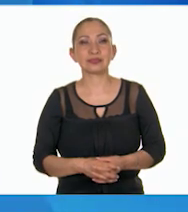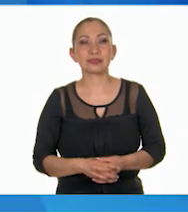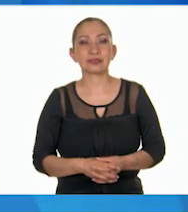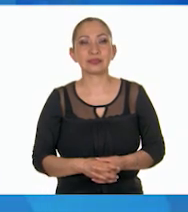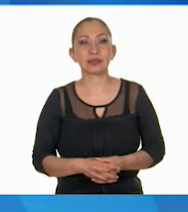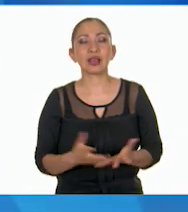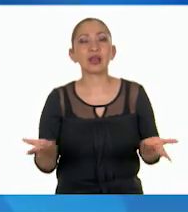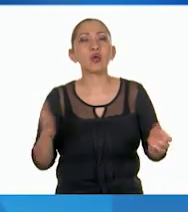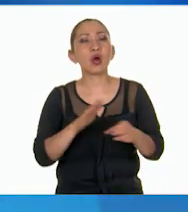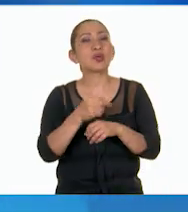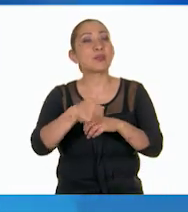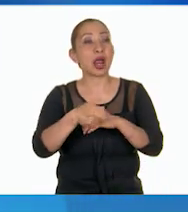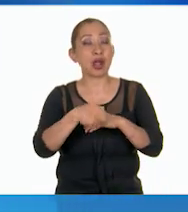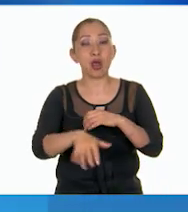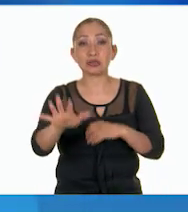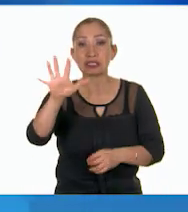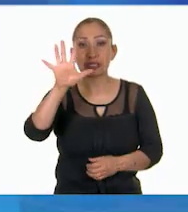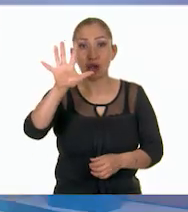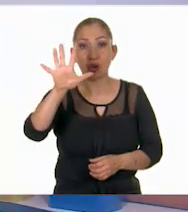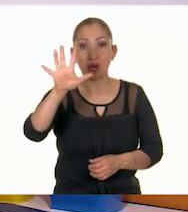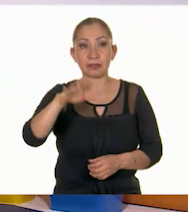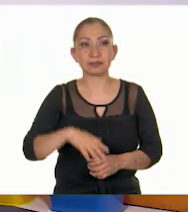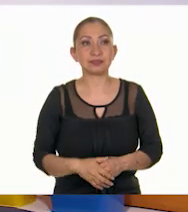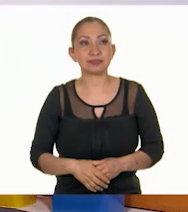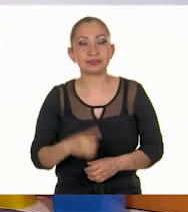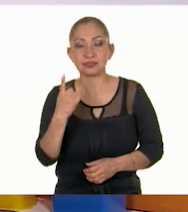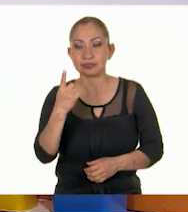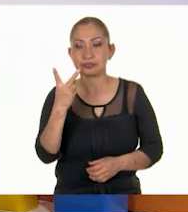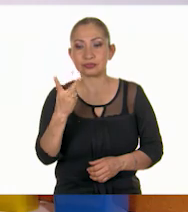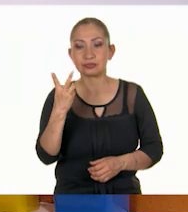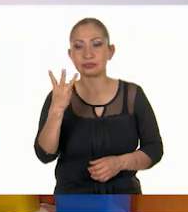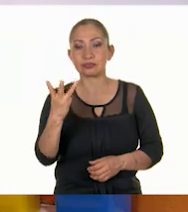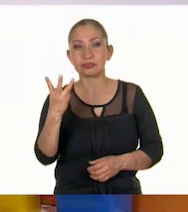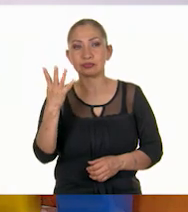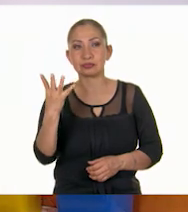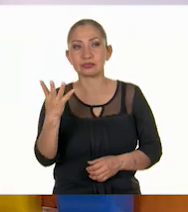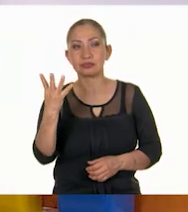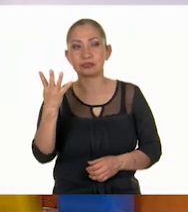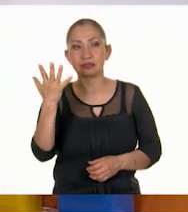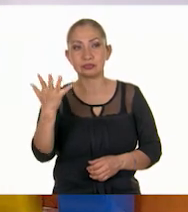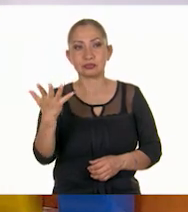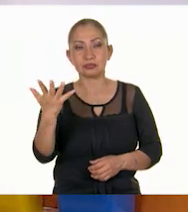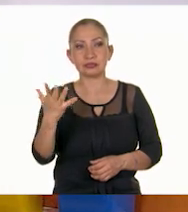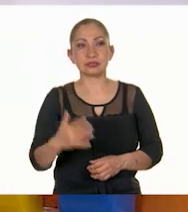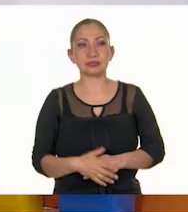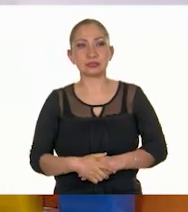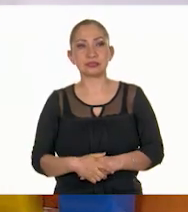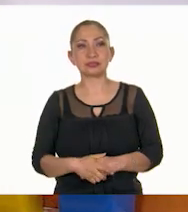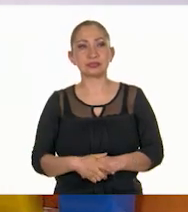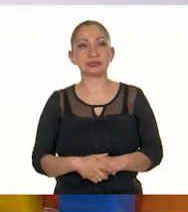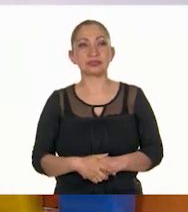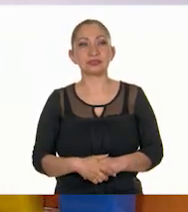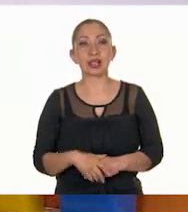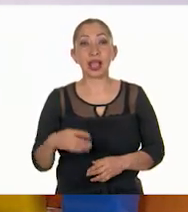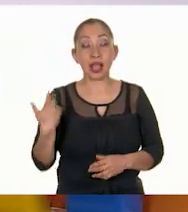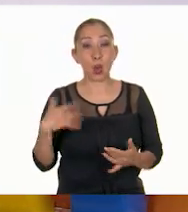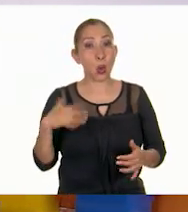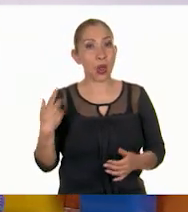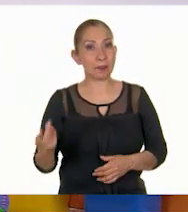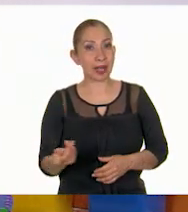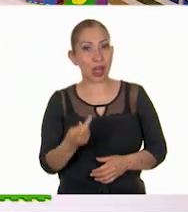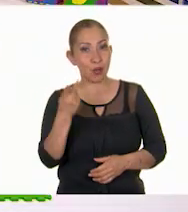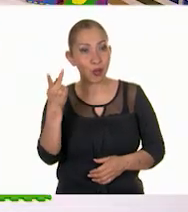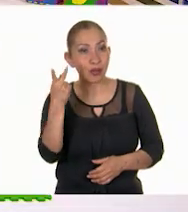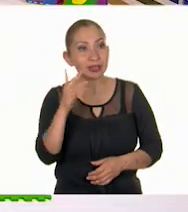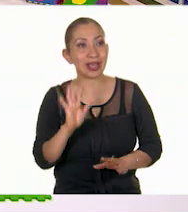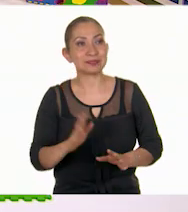¿Qué número salió? ¿El cinco? Uno, dos, tres, cuatro, cinco. ¡Qué bueno, maestra!